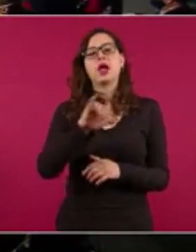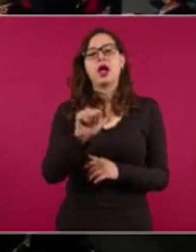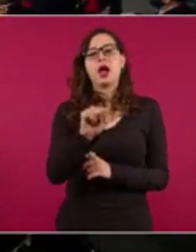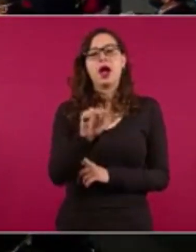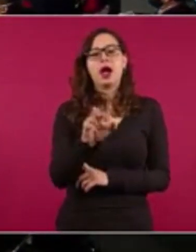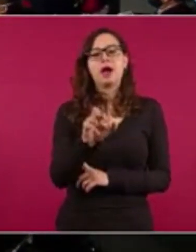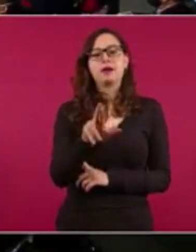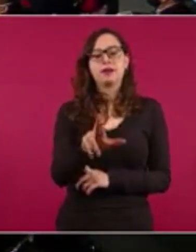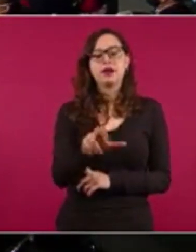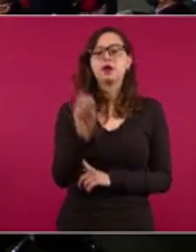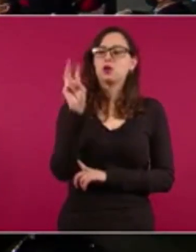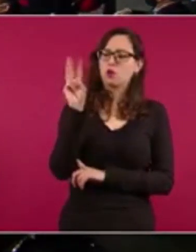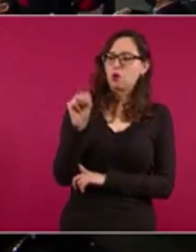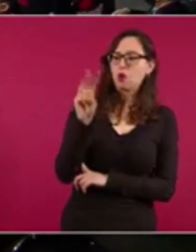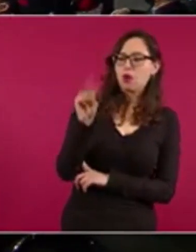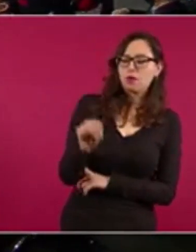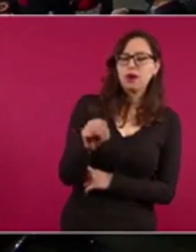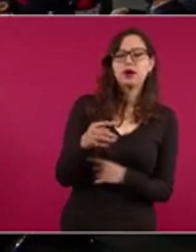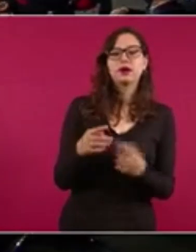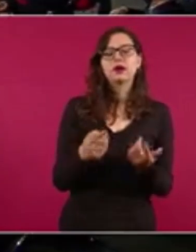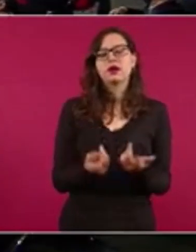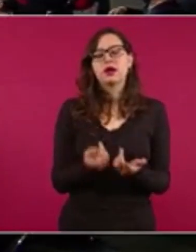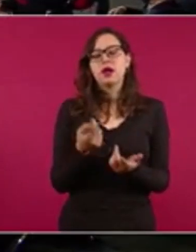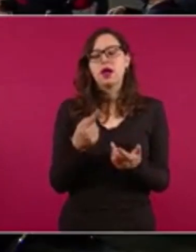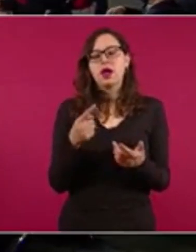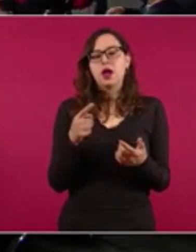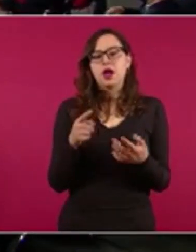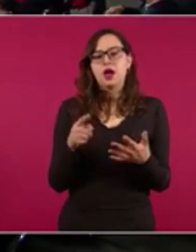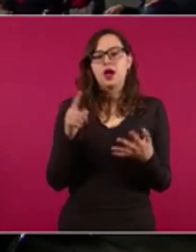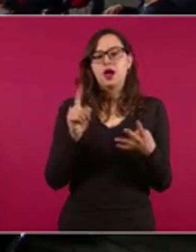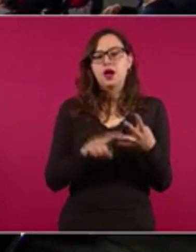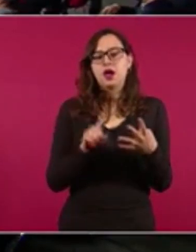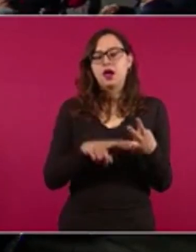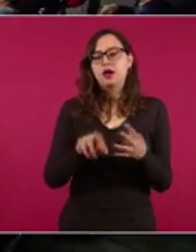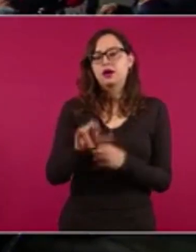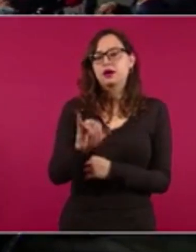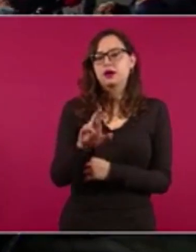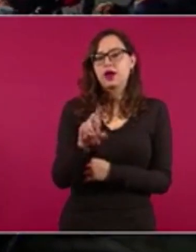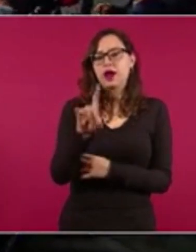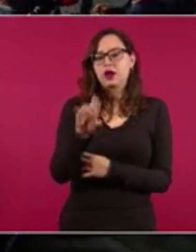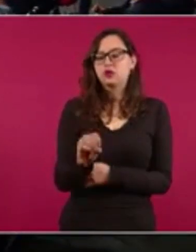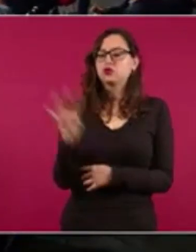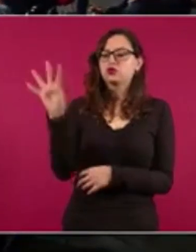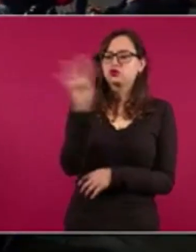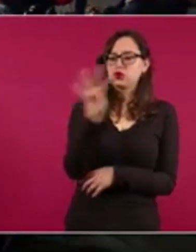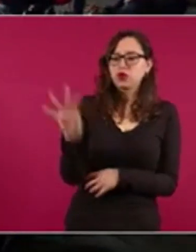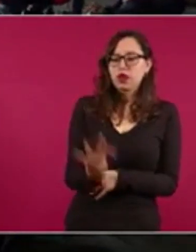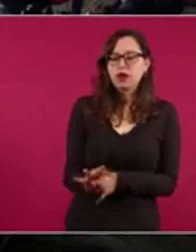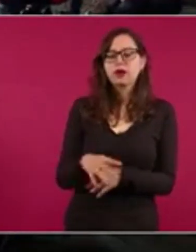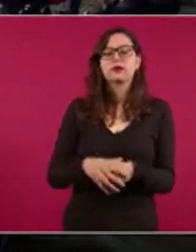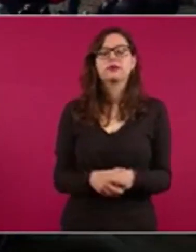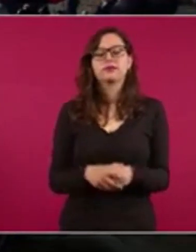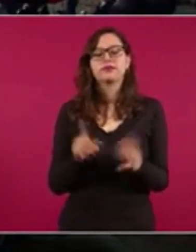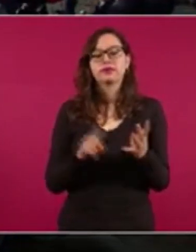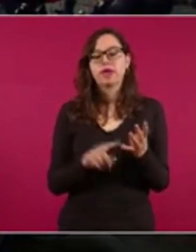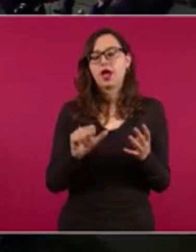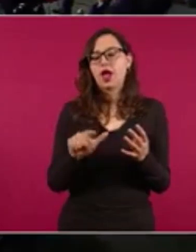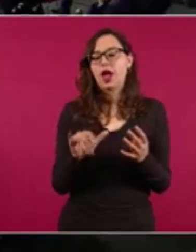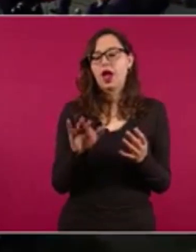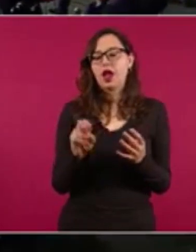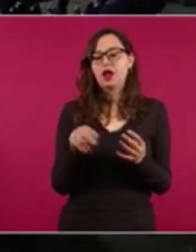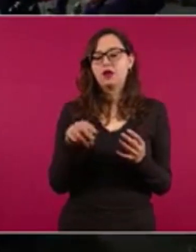Distribuidores, Ricardo Martín Bringas Soriana Distribuidores, Alfonso Celis